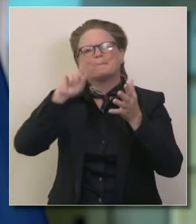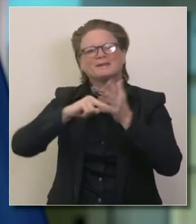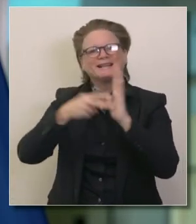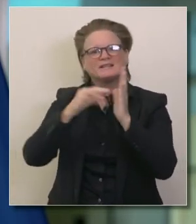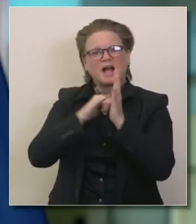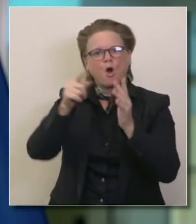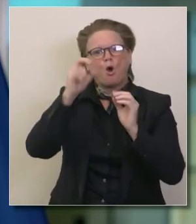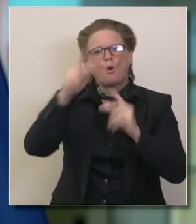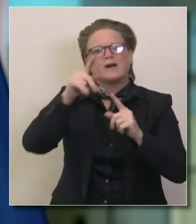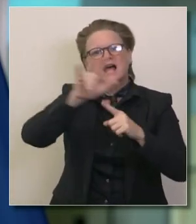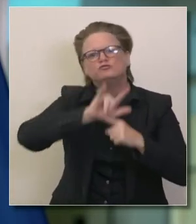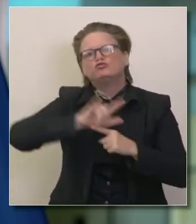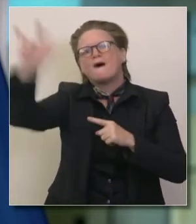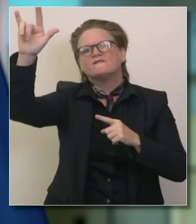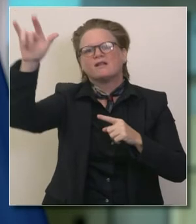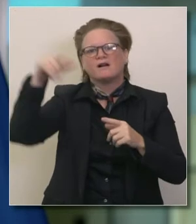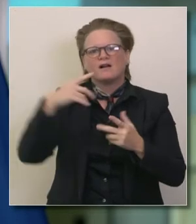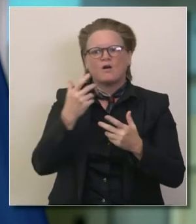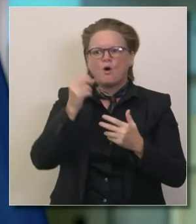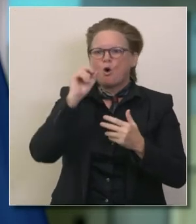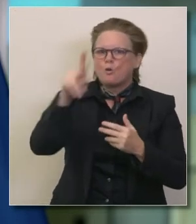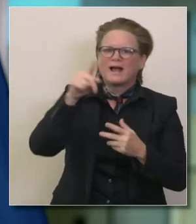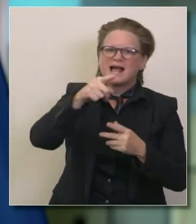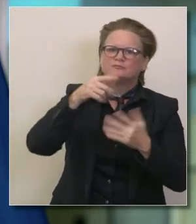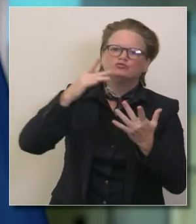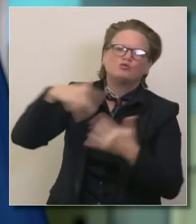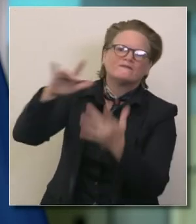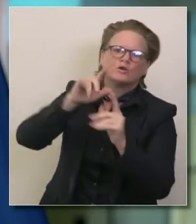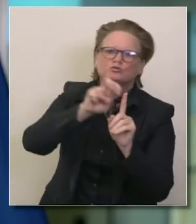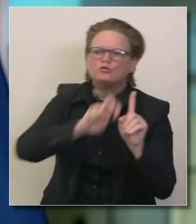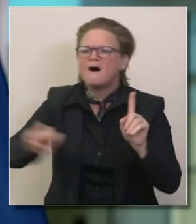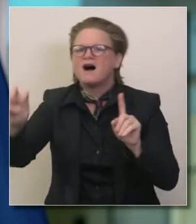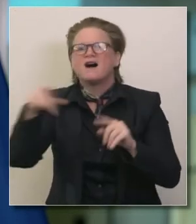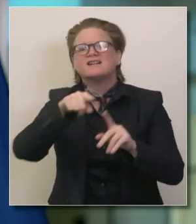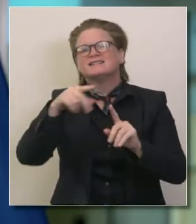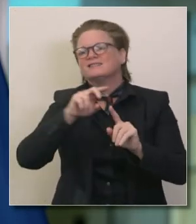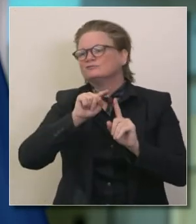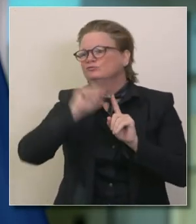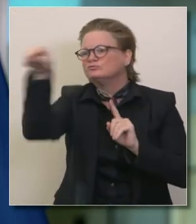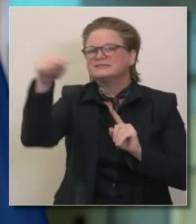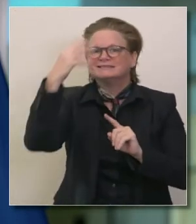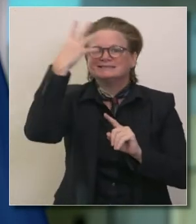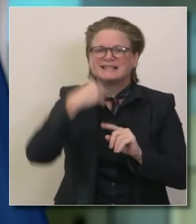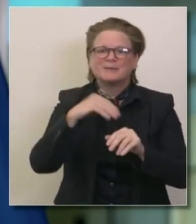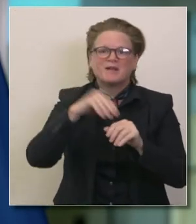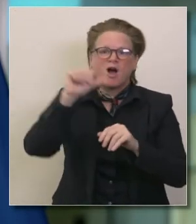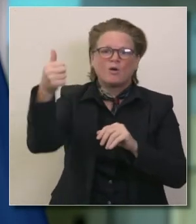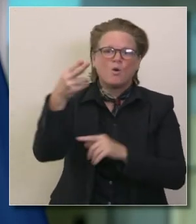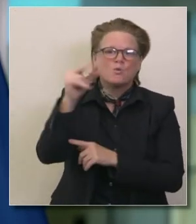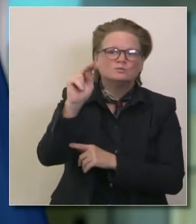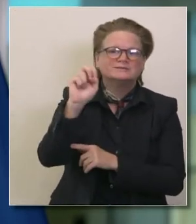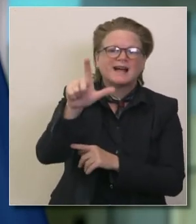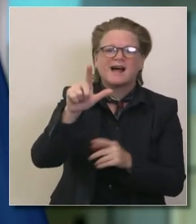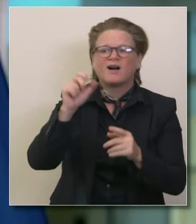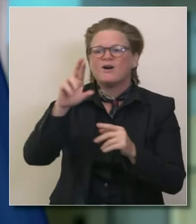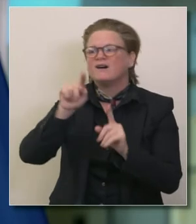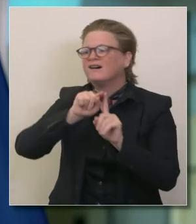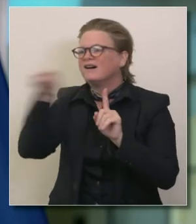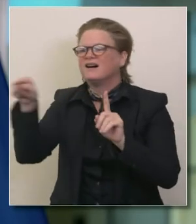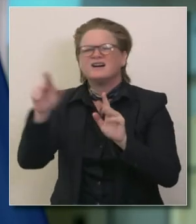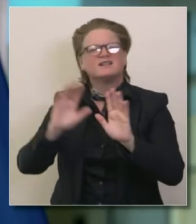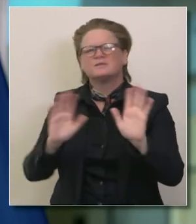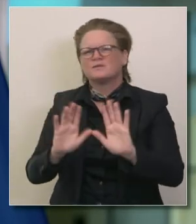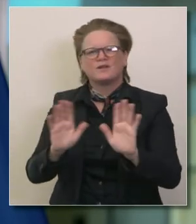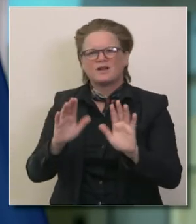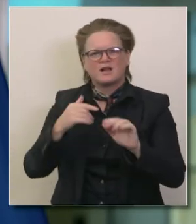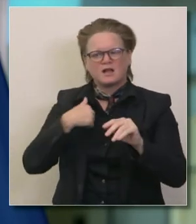si tienen que viajar y trasnoctar en otra región en California como resultado de su trabajo tienen que trasnoctar